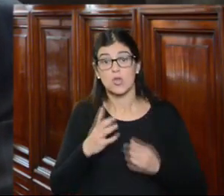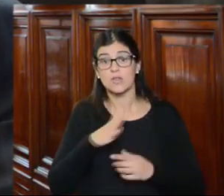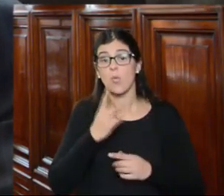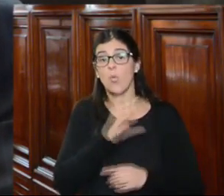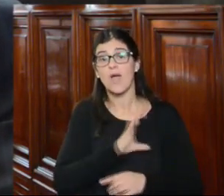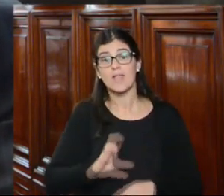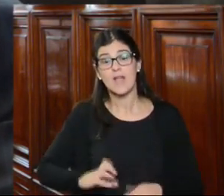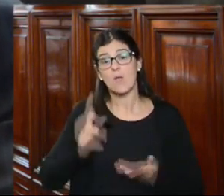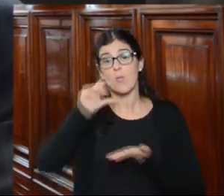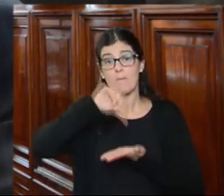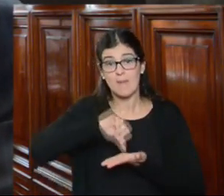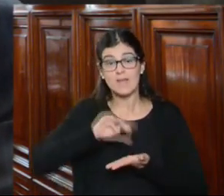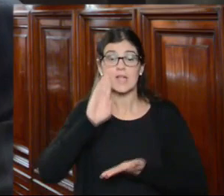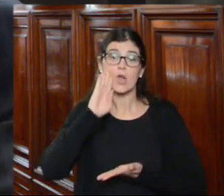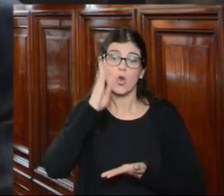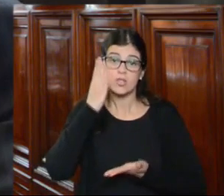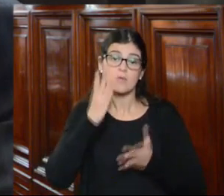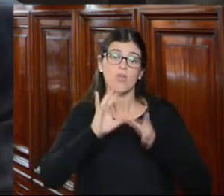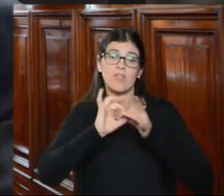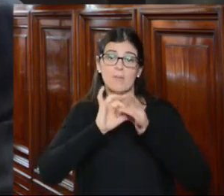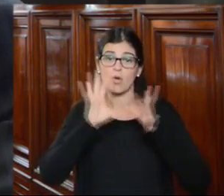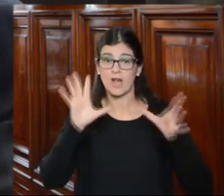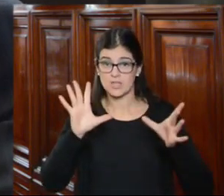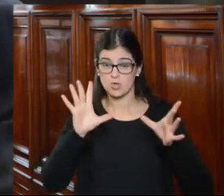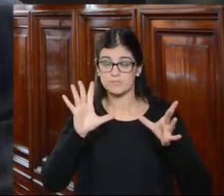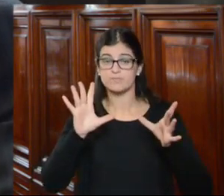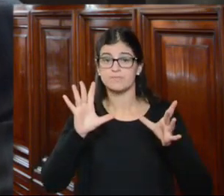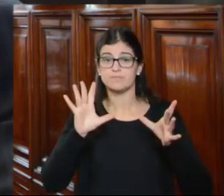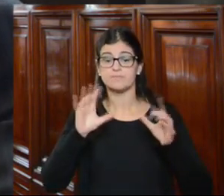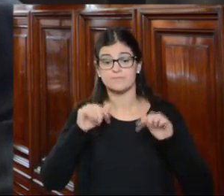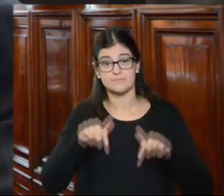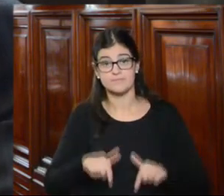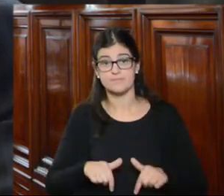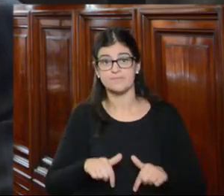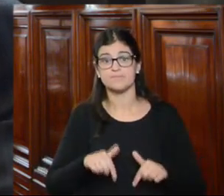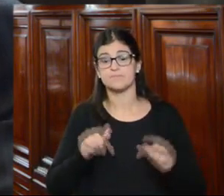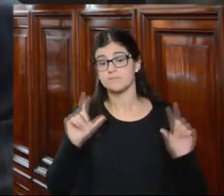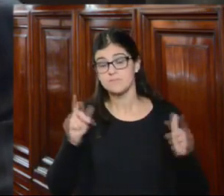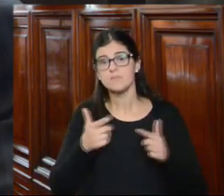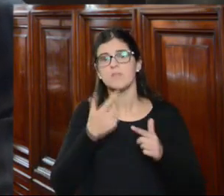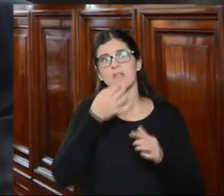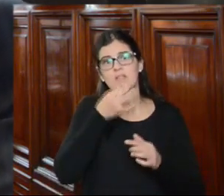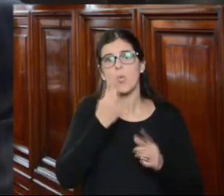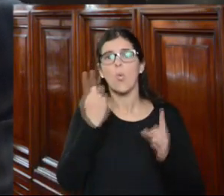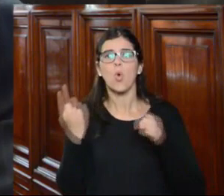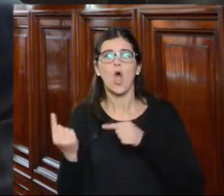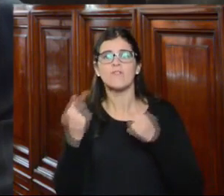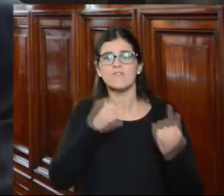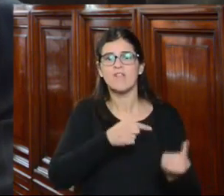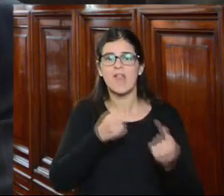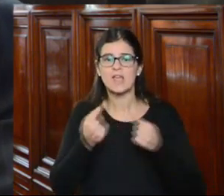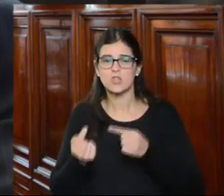estado en un país reconocidamente democrático que aquí no está en entredicho un conflicto entre